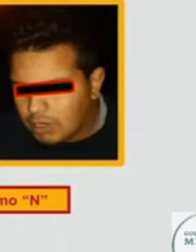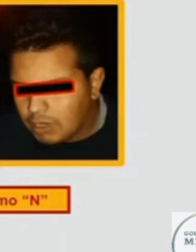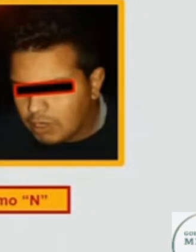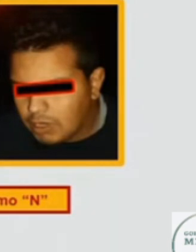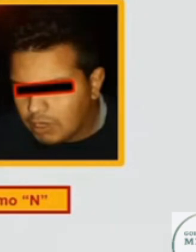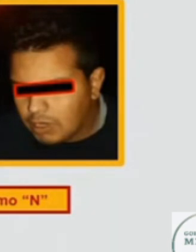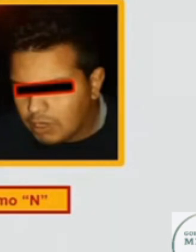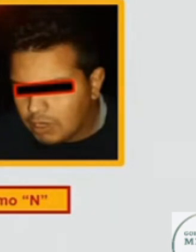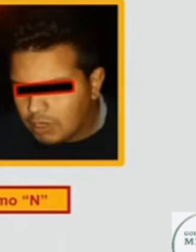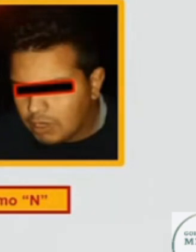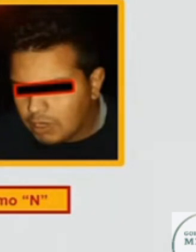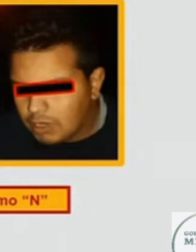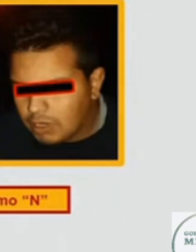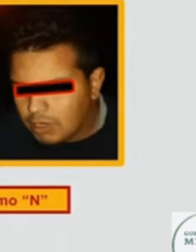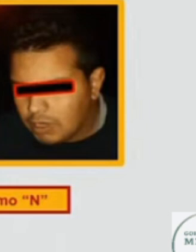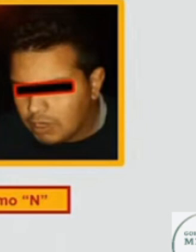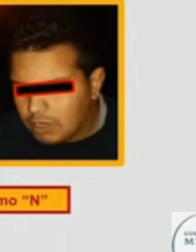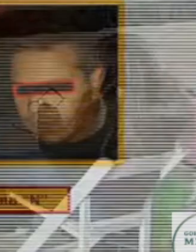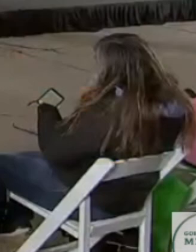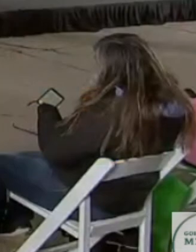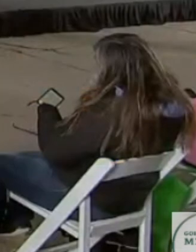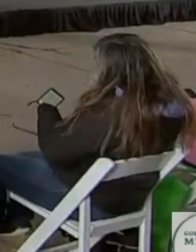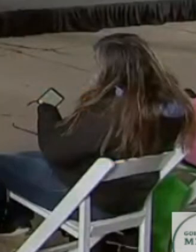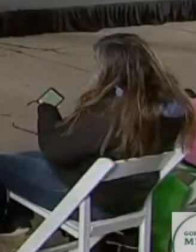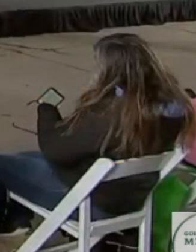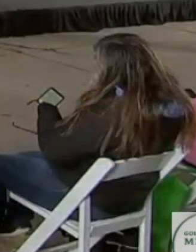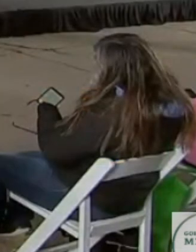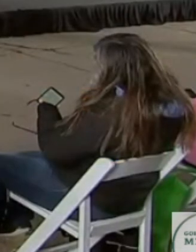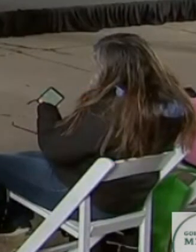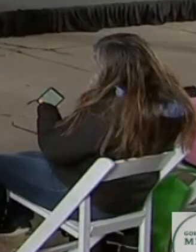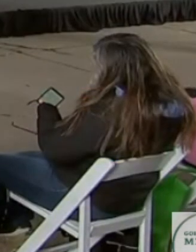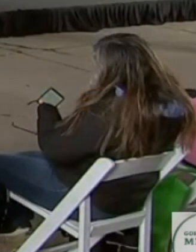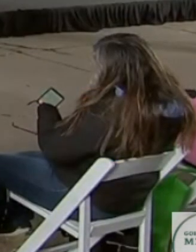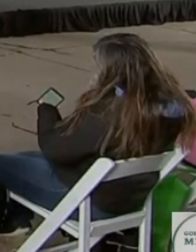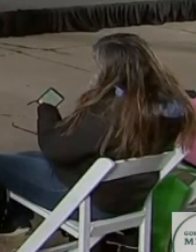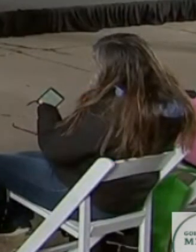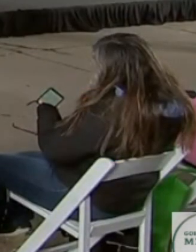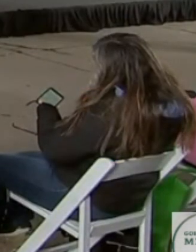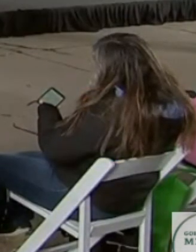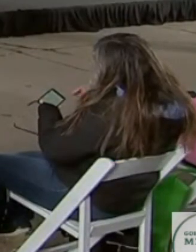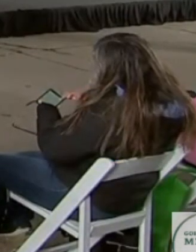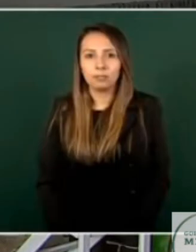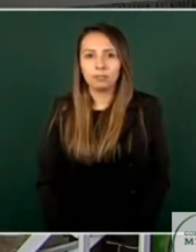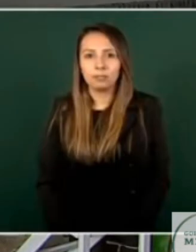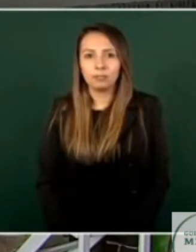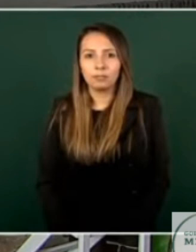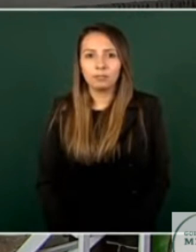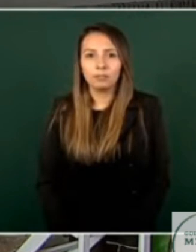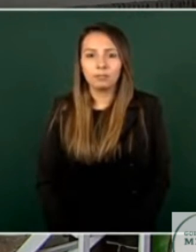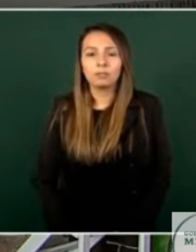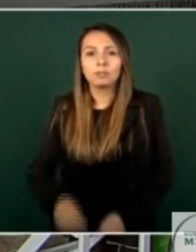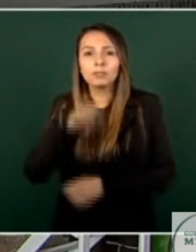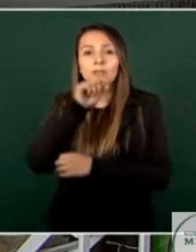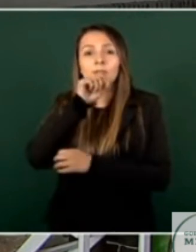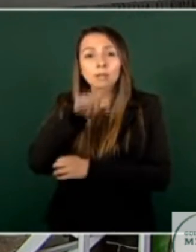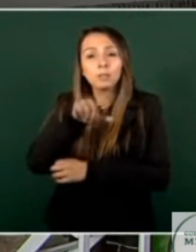líneas de investigación para dar la autoría intelectual y también para complementar a otro sujeto